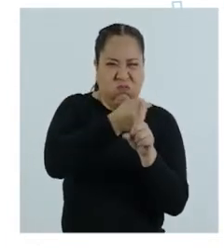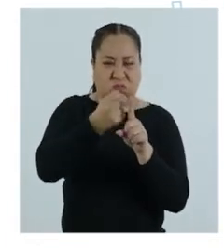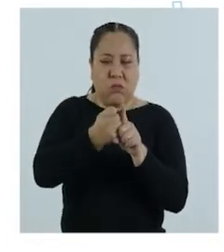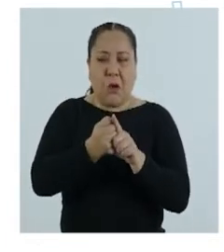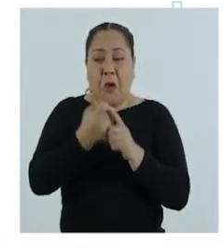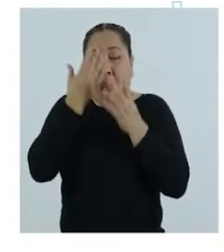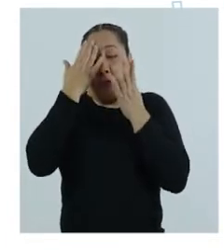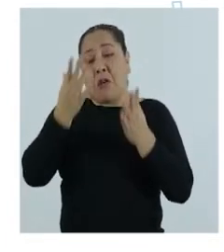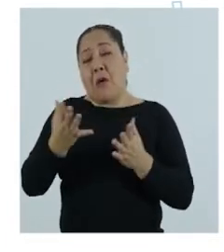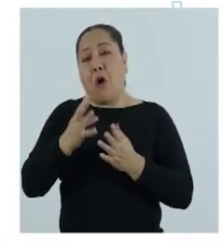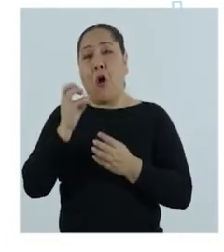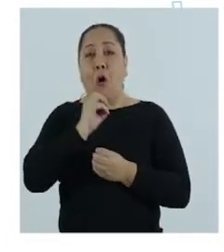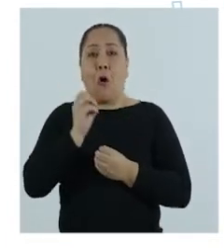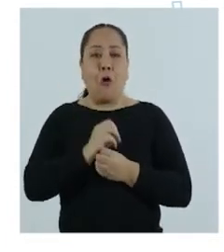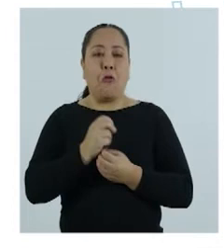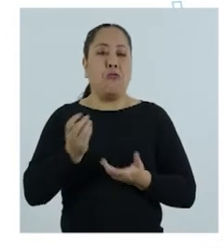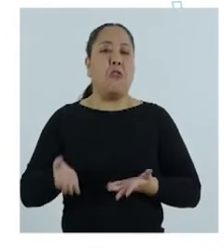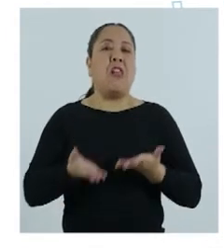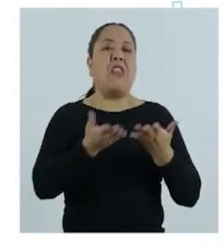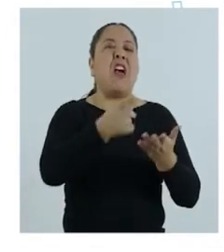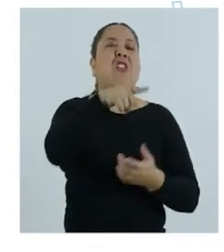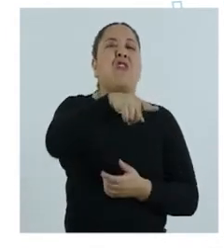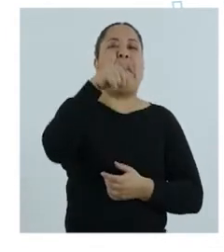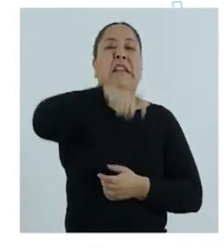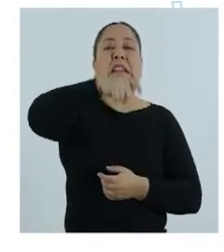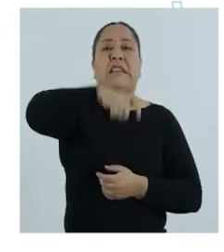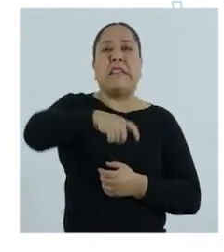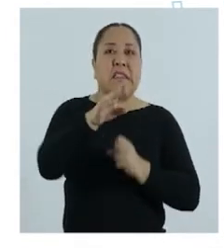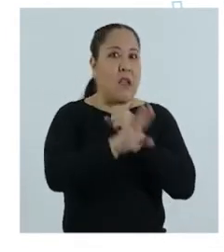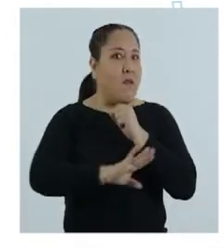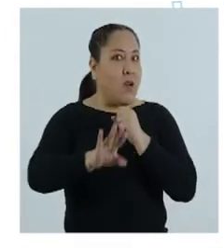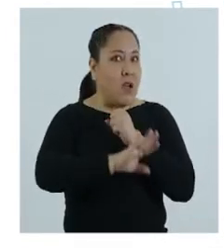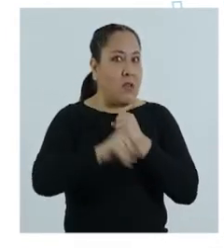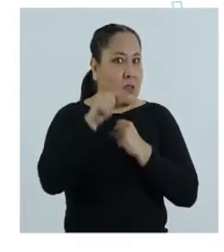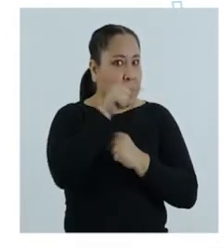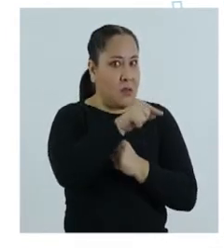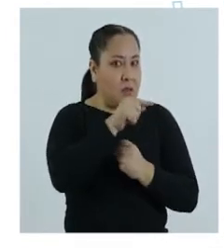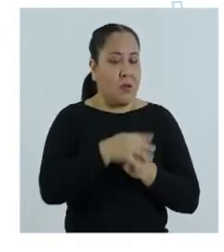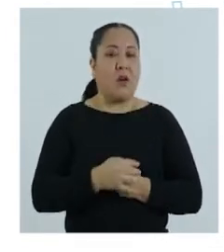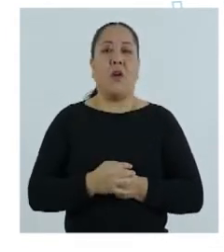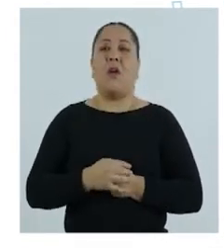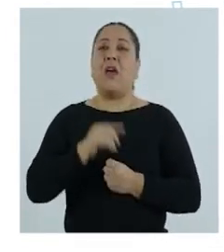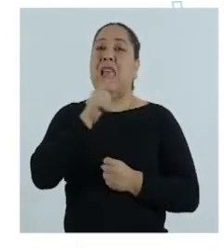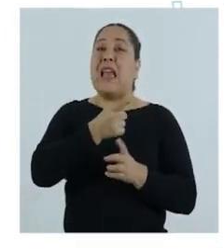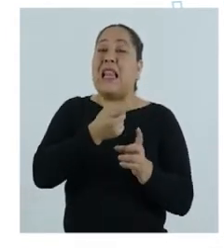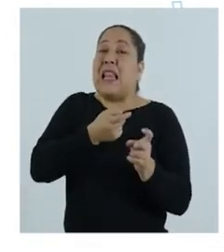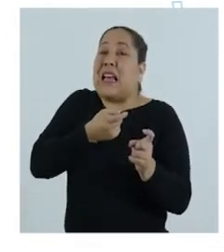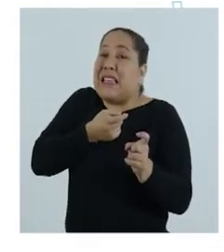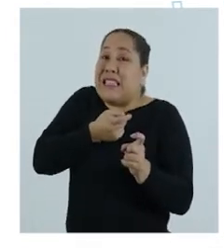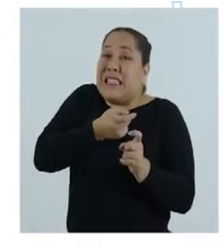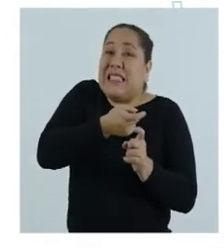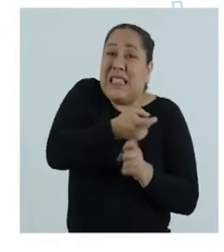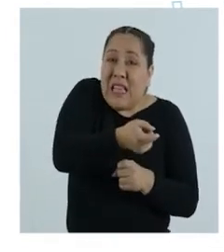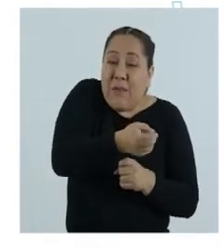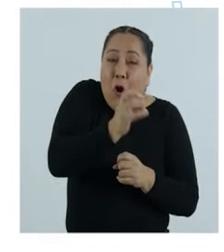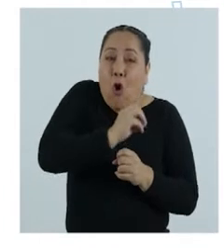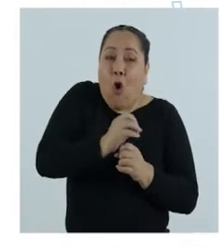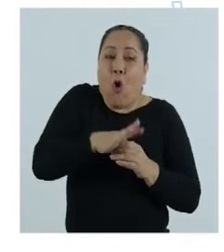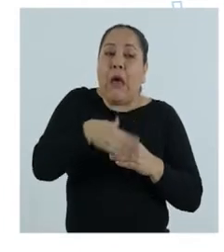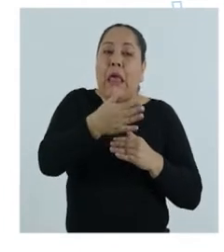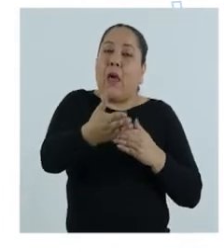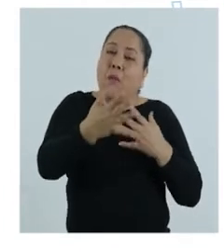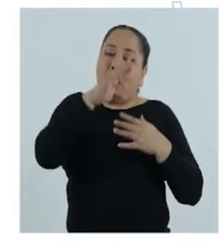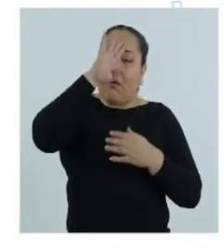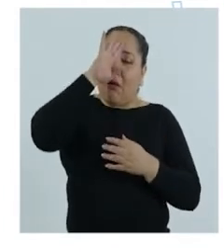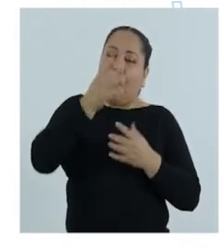maltrato por negligencia o privación de las necesidades básicas que hayan ocasionado perjuicio o que